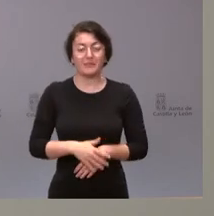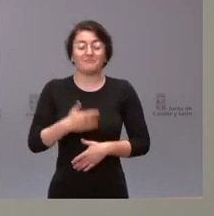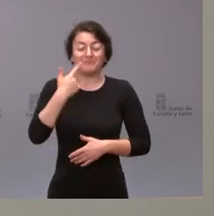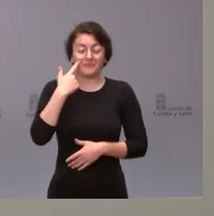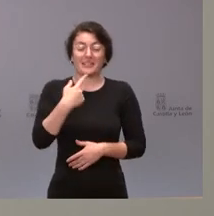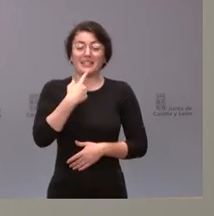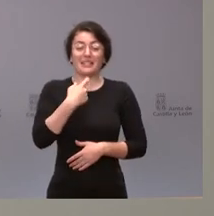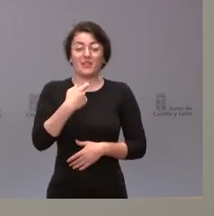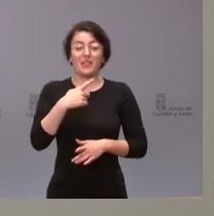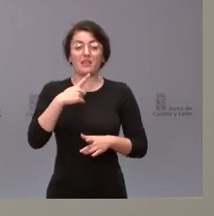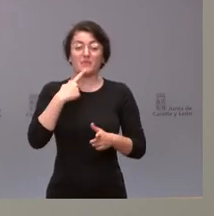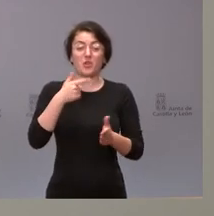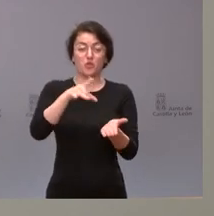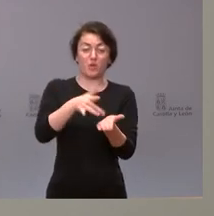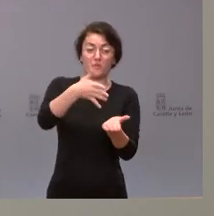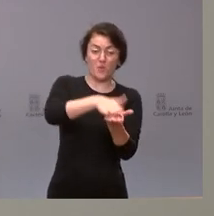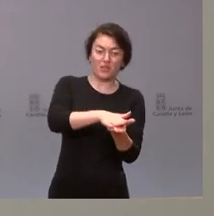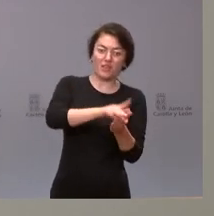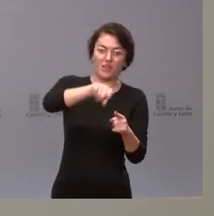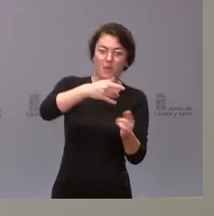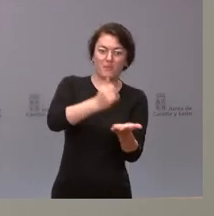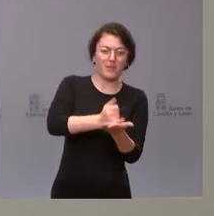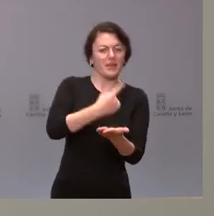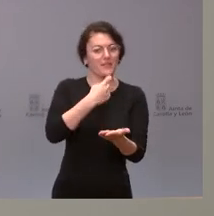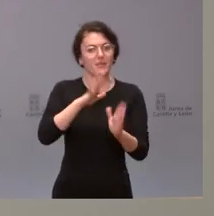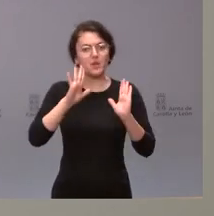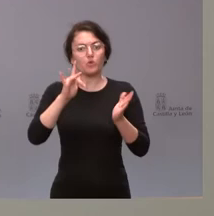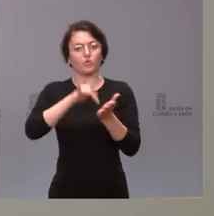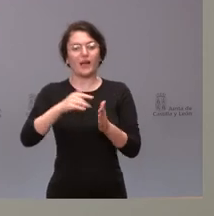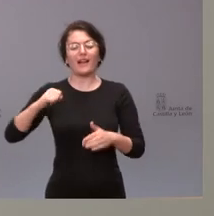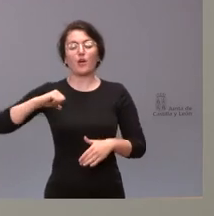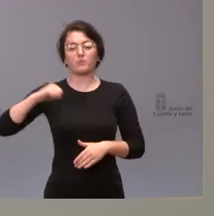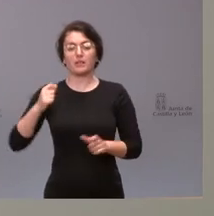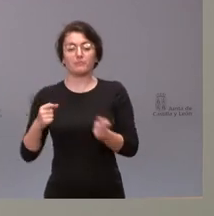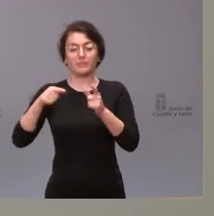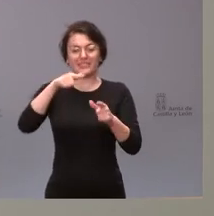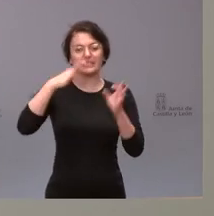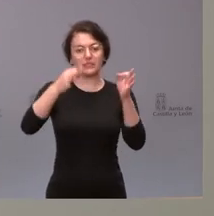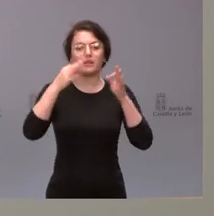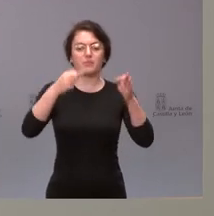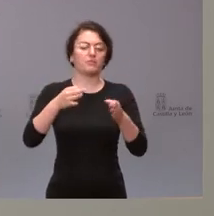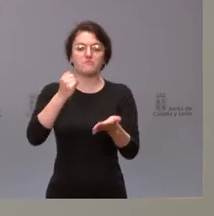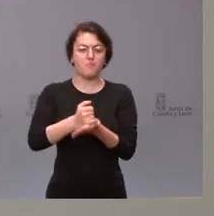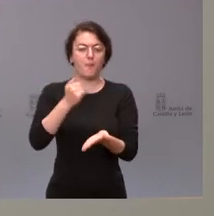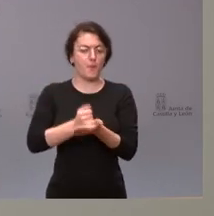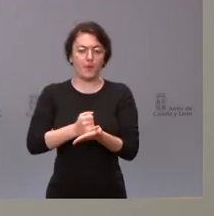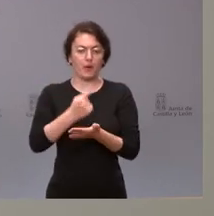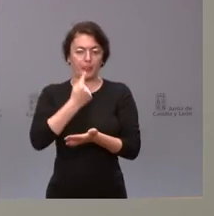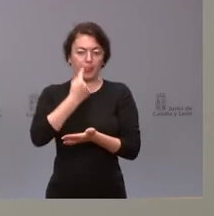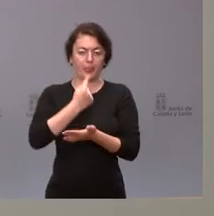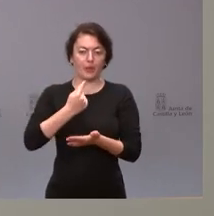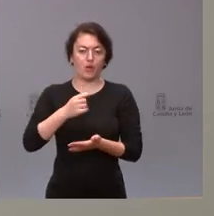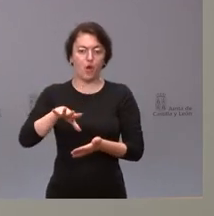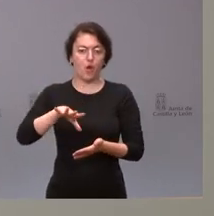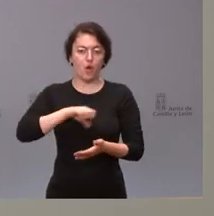una vez que ingresan al hospital se hace la prueba del COVID siempre y algunas personas que se les detecta el COVID, lógicamente,